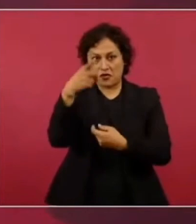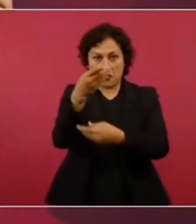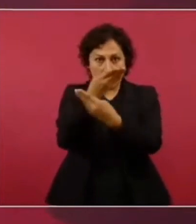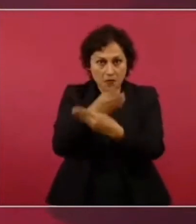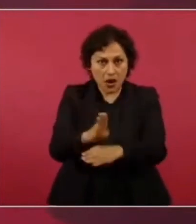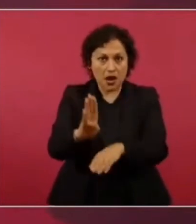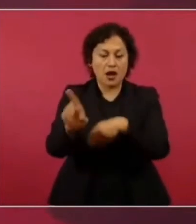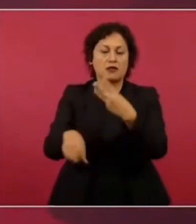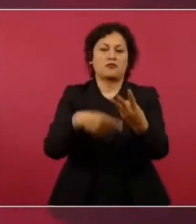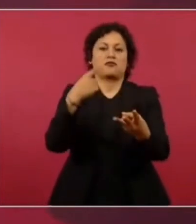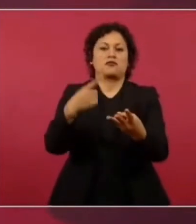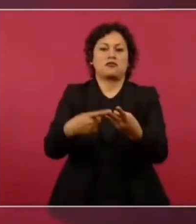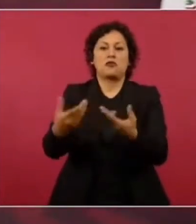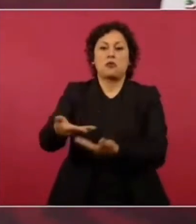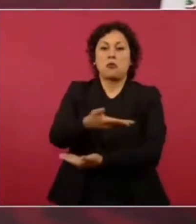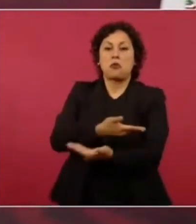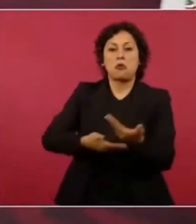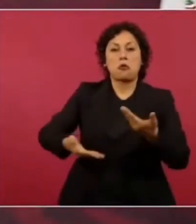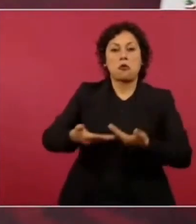comerciantes